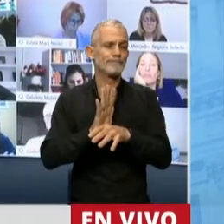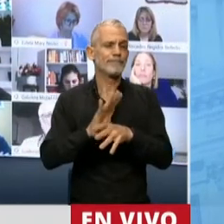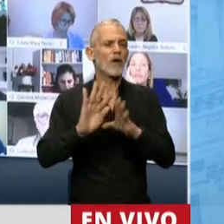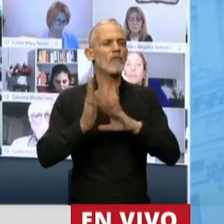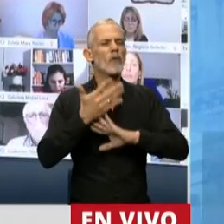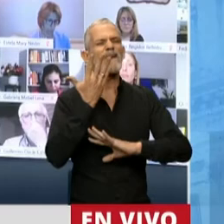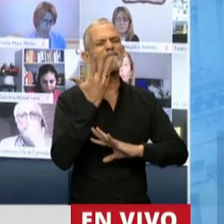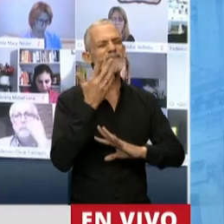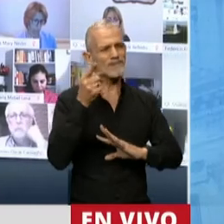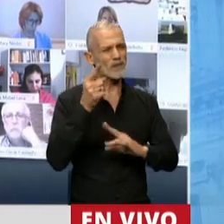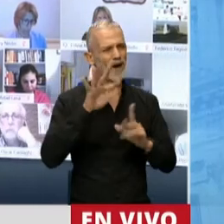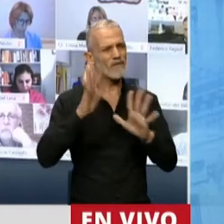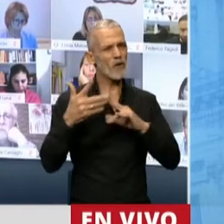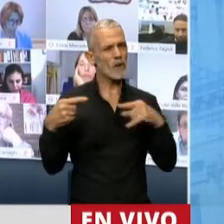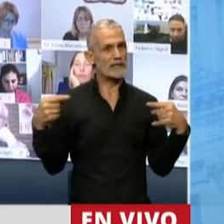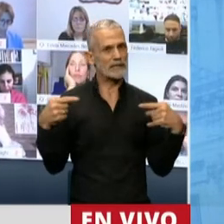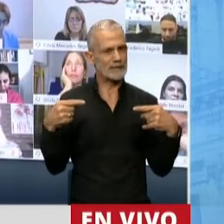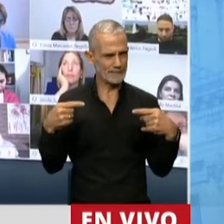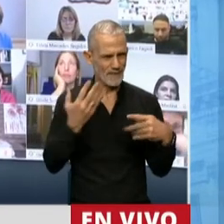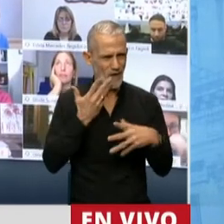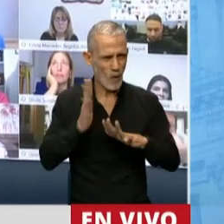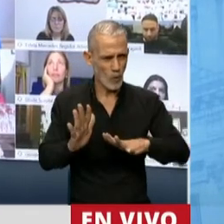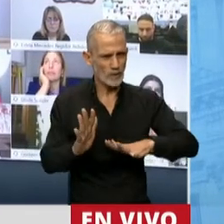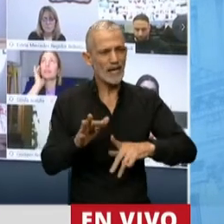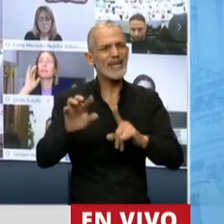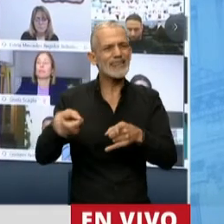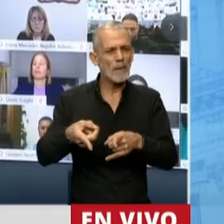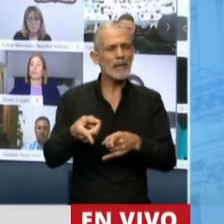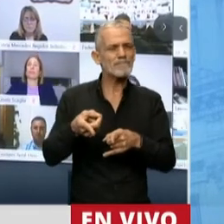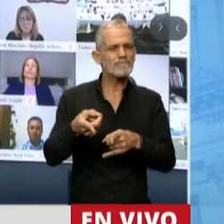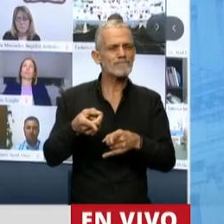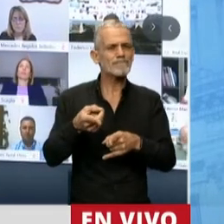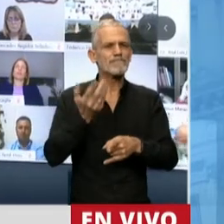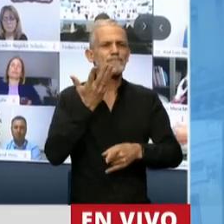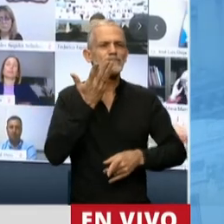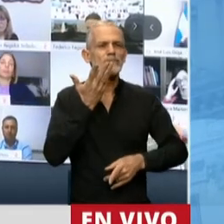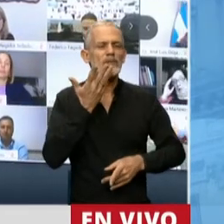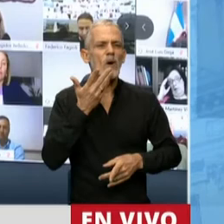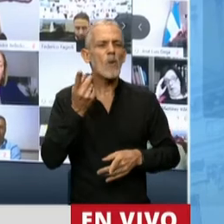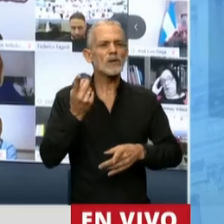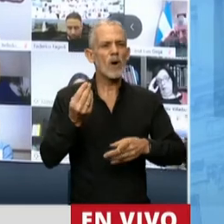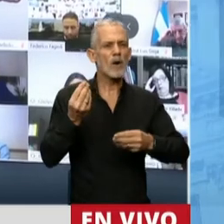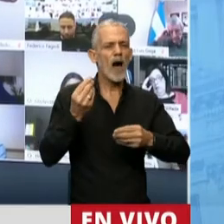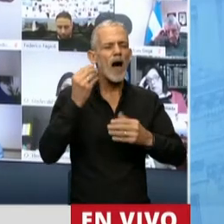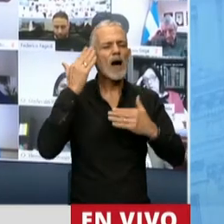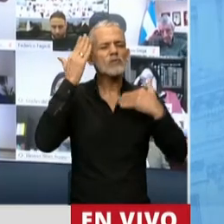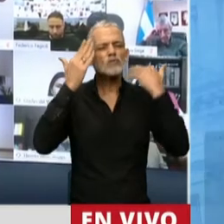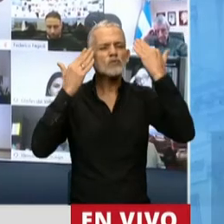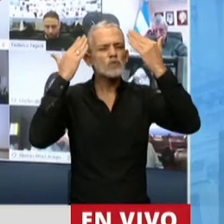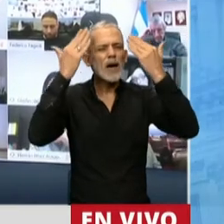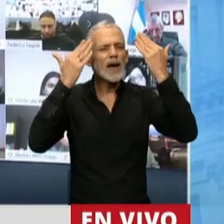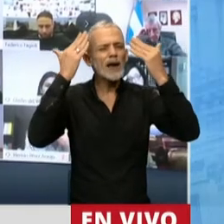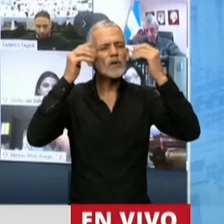visión como también están aferrados a una visión o a una ilusión